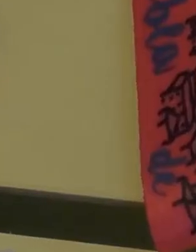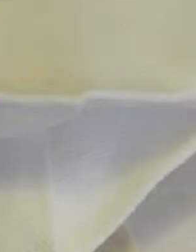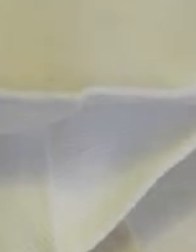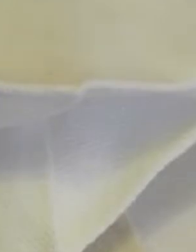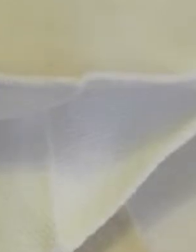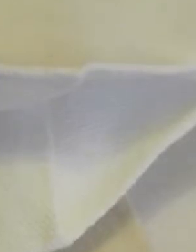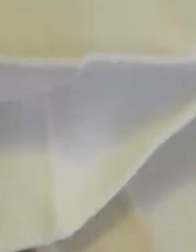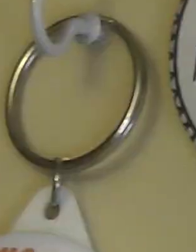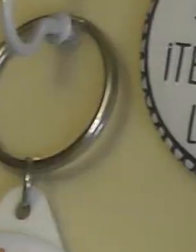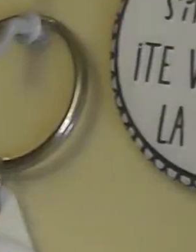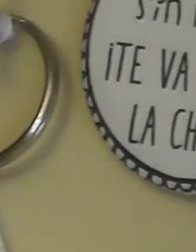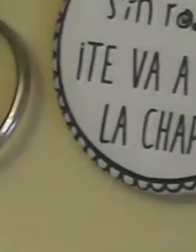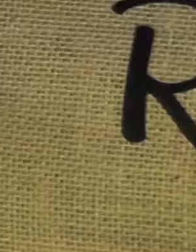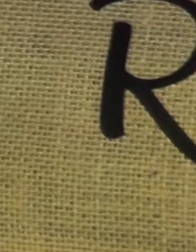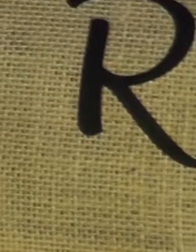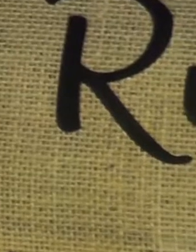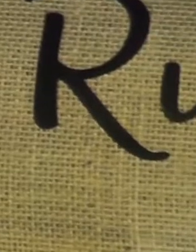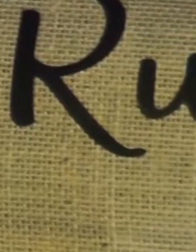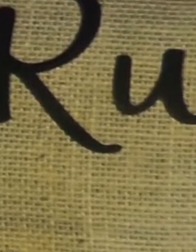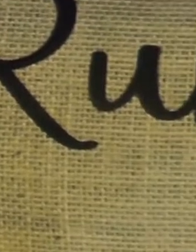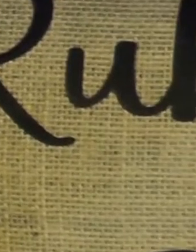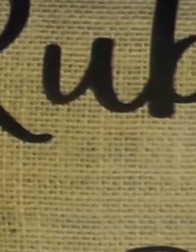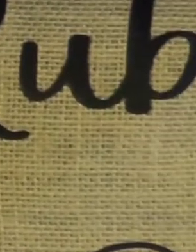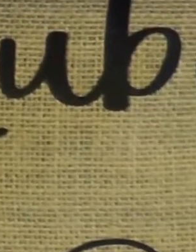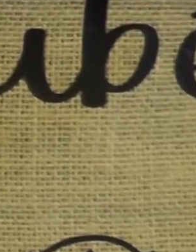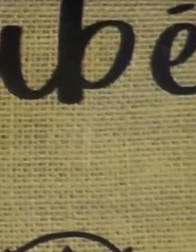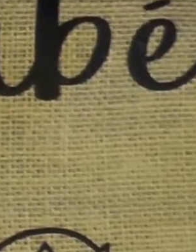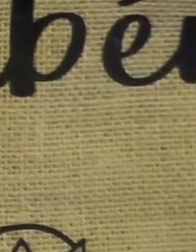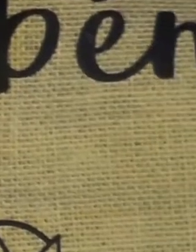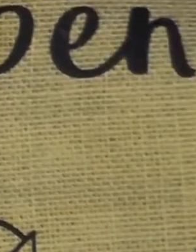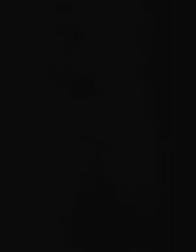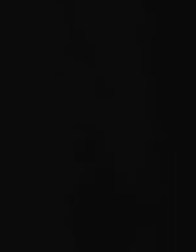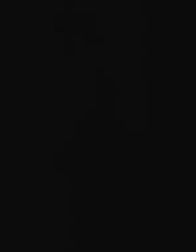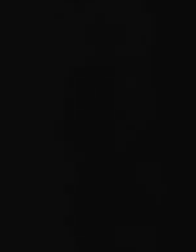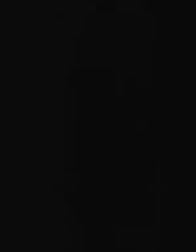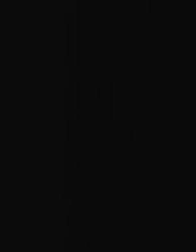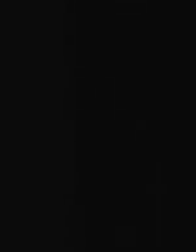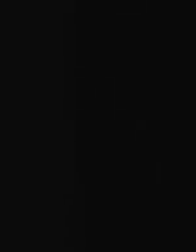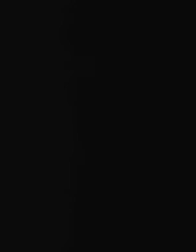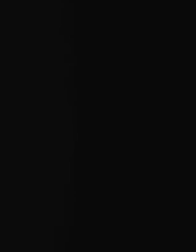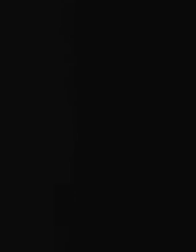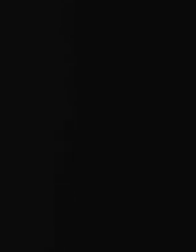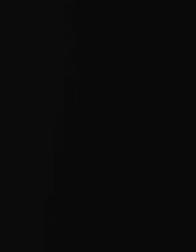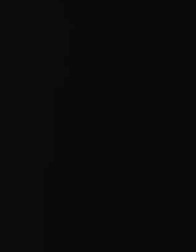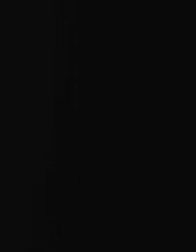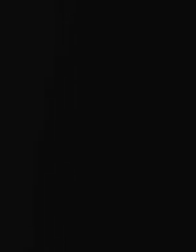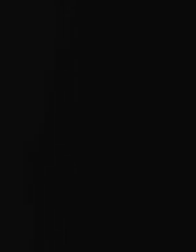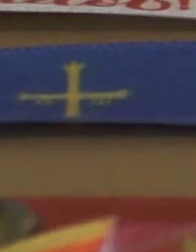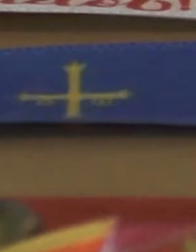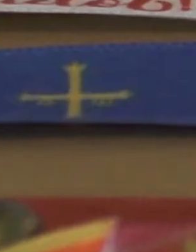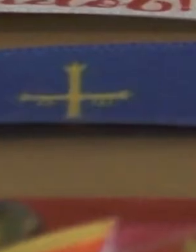llaveros, bolsas, chapas... Haz únicos tus regalos. Imagínalo y lo creamos.